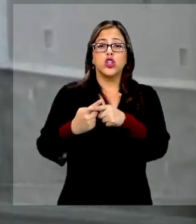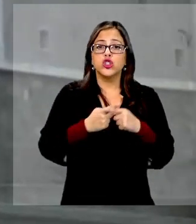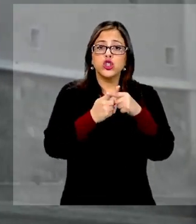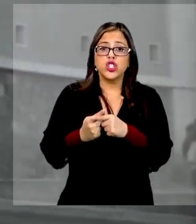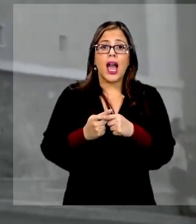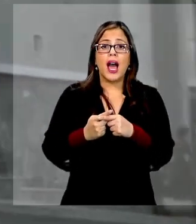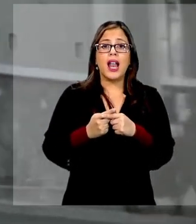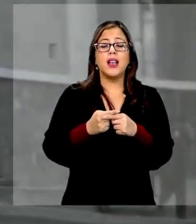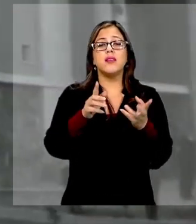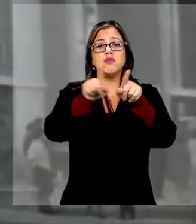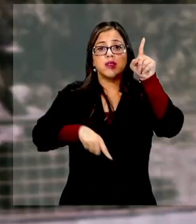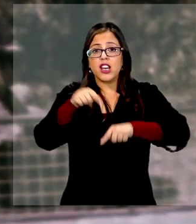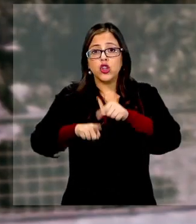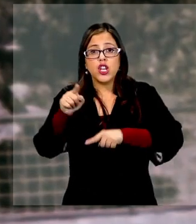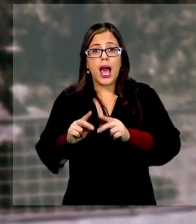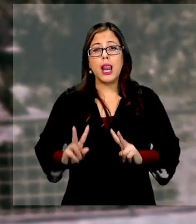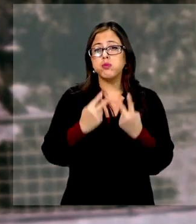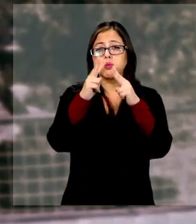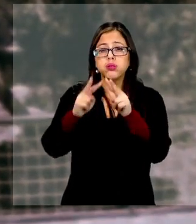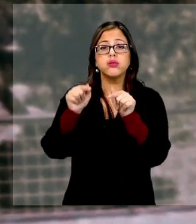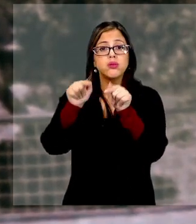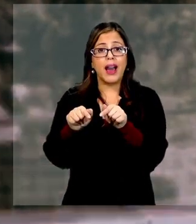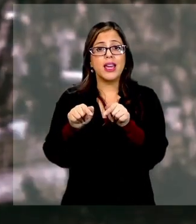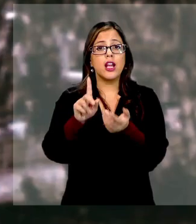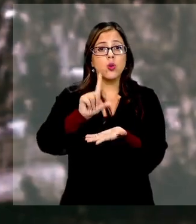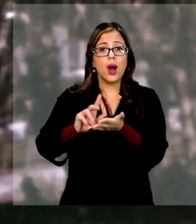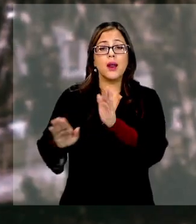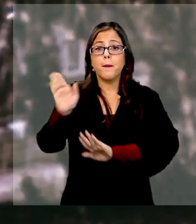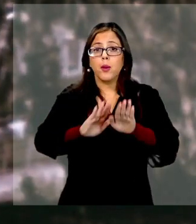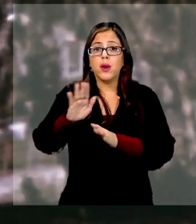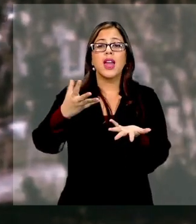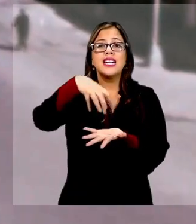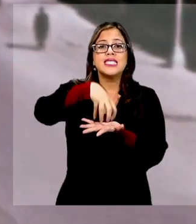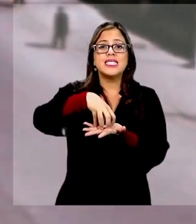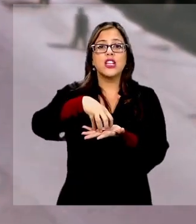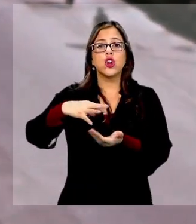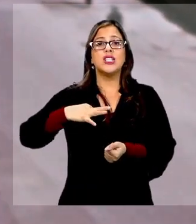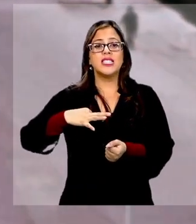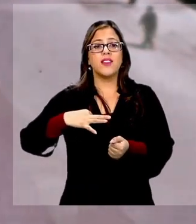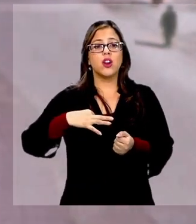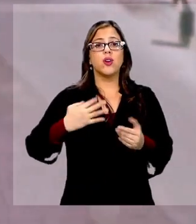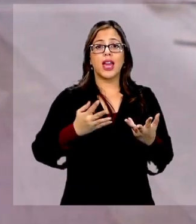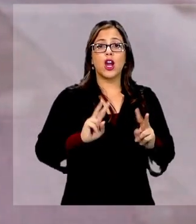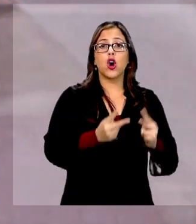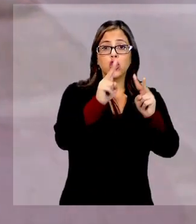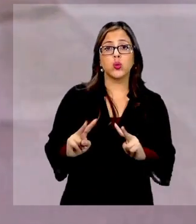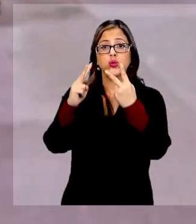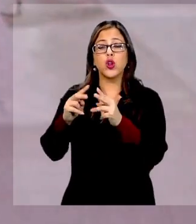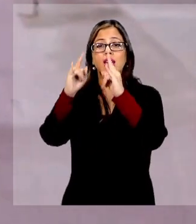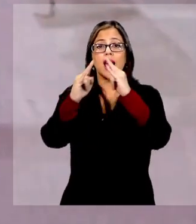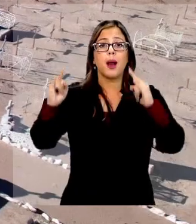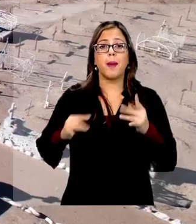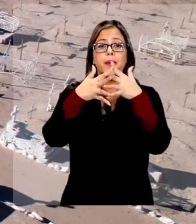urbanos y arquitectónicos. El patrimonio protegido en el campamento es el centro cívico, los inmuebles representativos del campamento